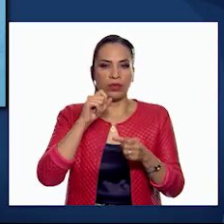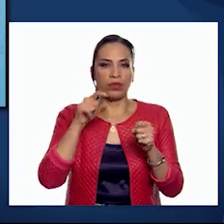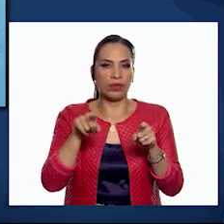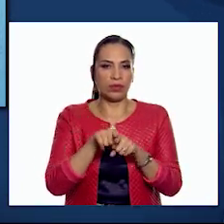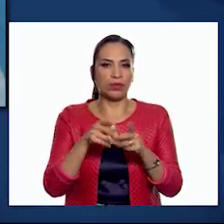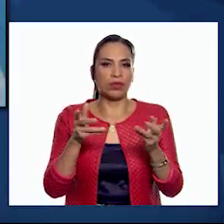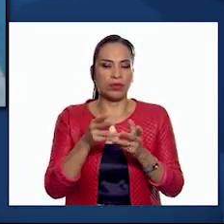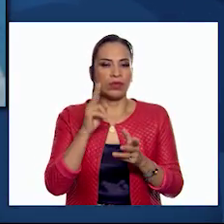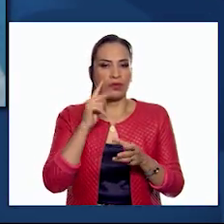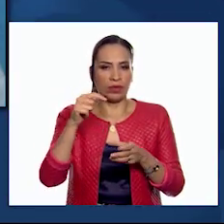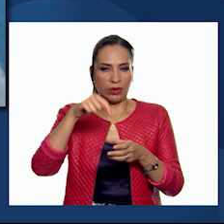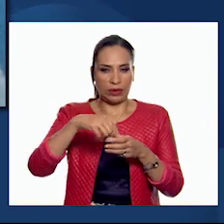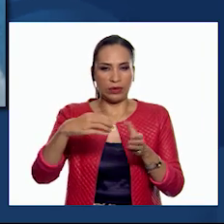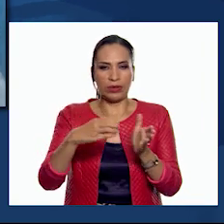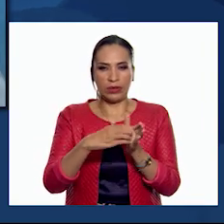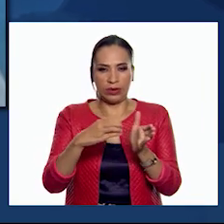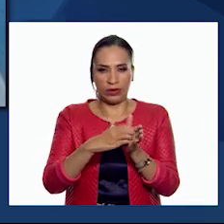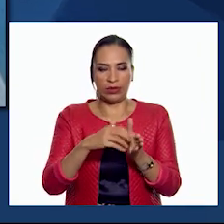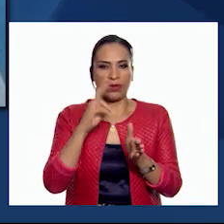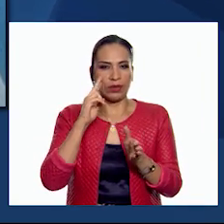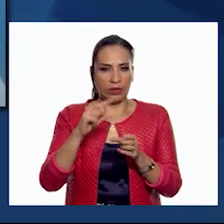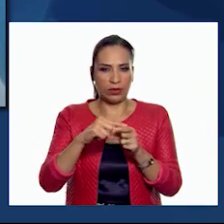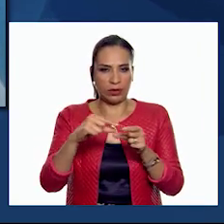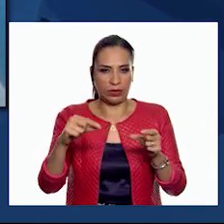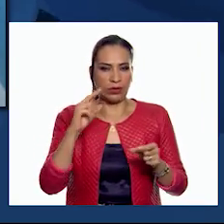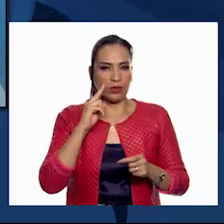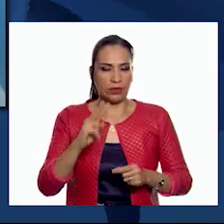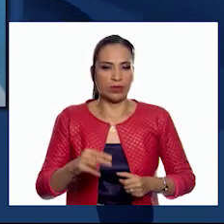tiempo colocarlas dentro de un pedazo de tubo.